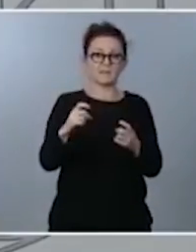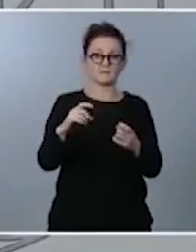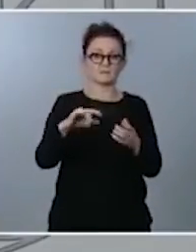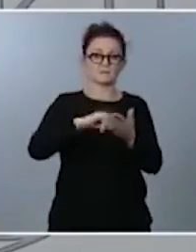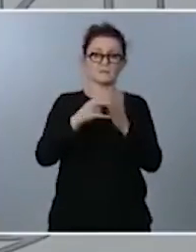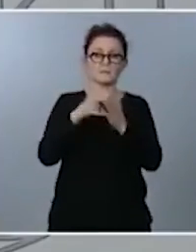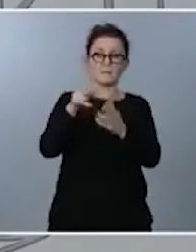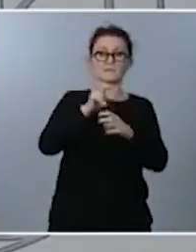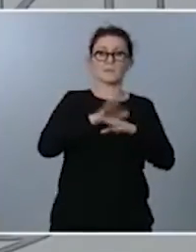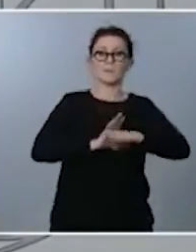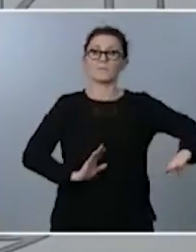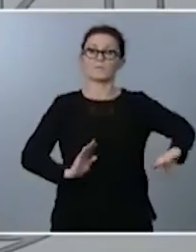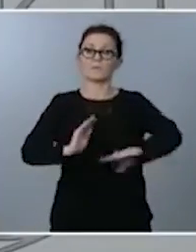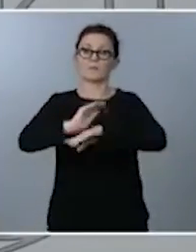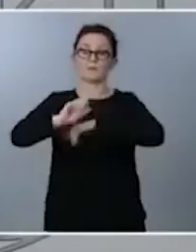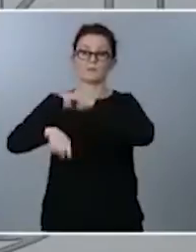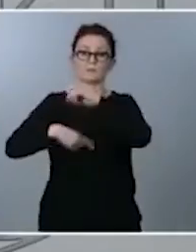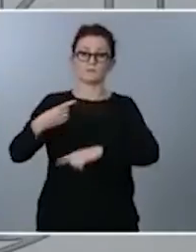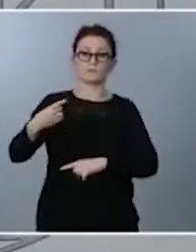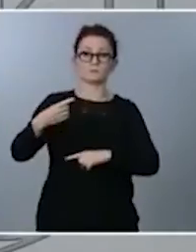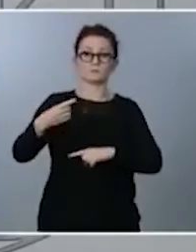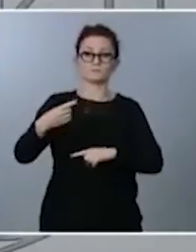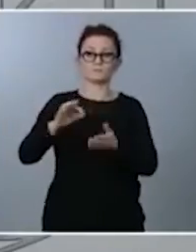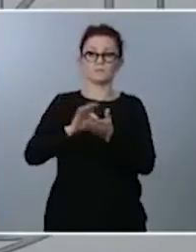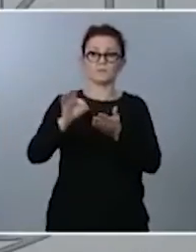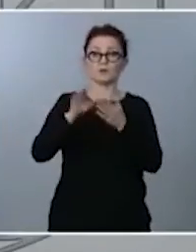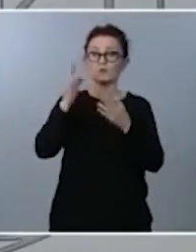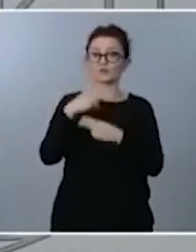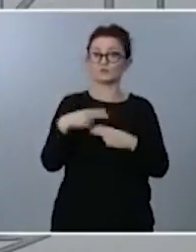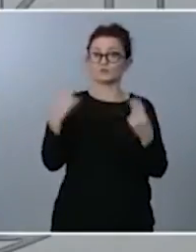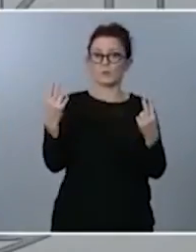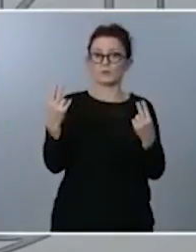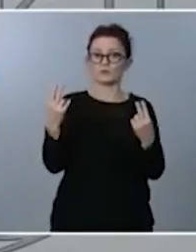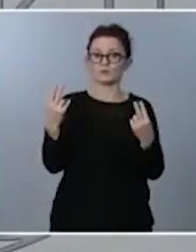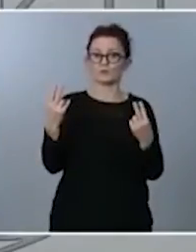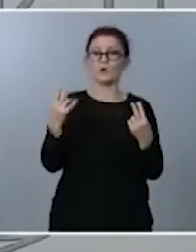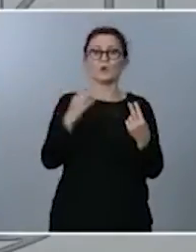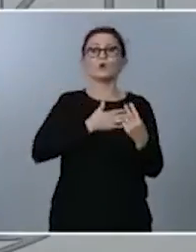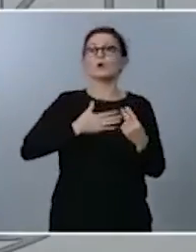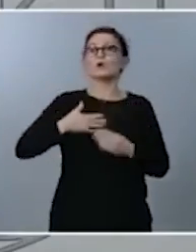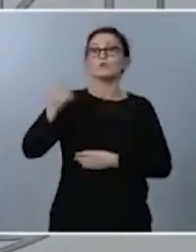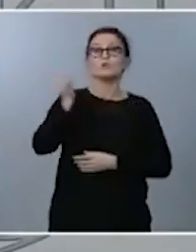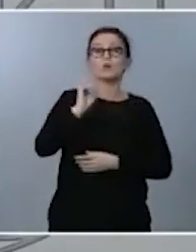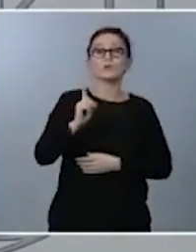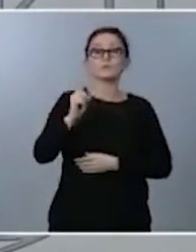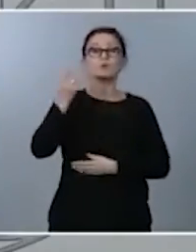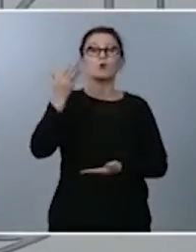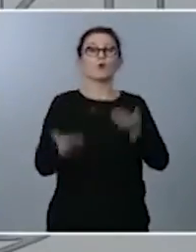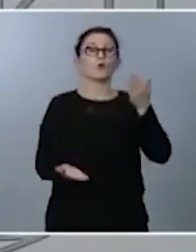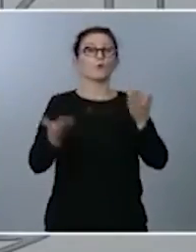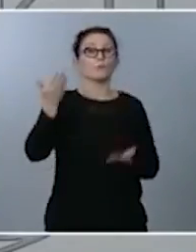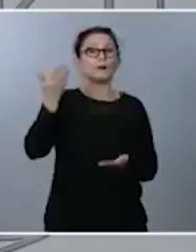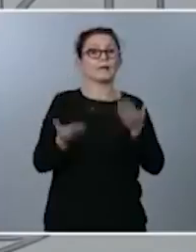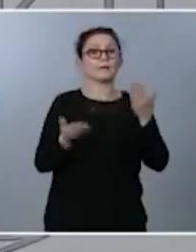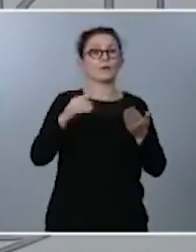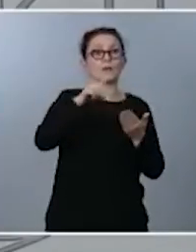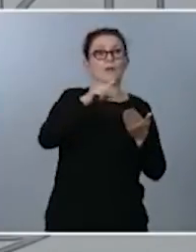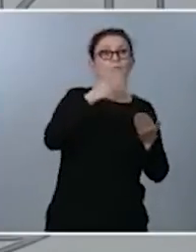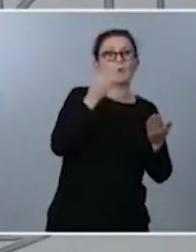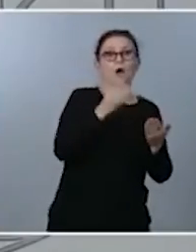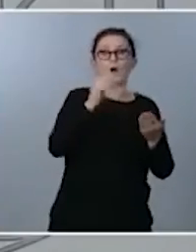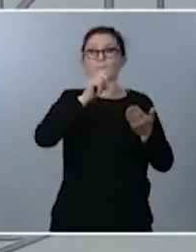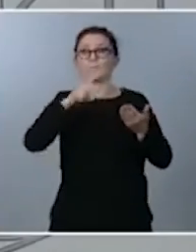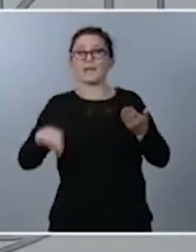públicos, que no se produzcan, en lo que quieren, agravios comparativos entre los territorios y, sobre todo, que el efecto sede